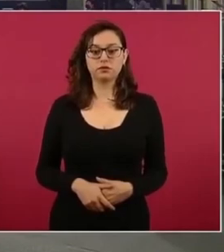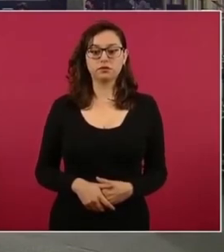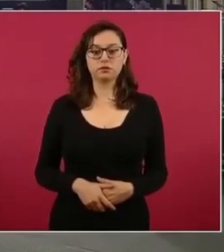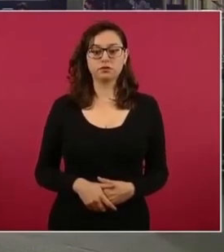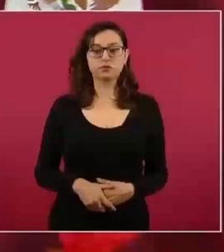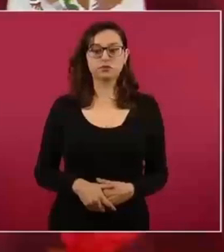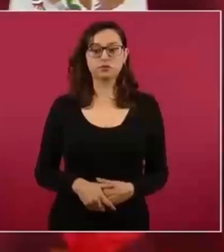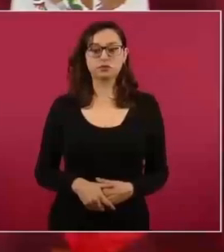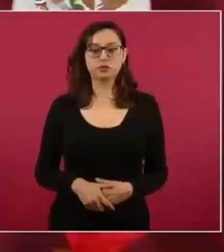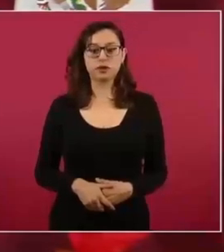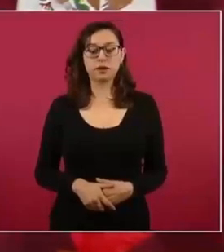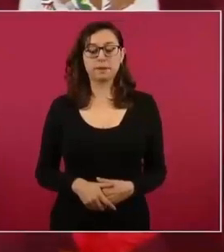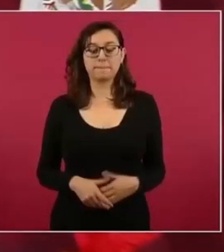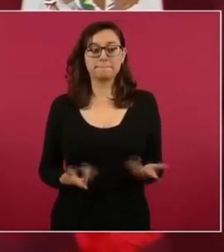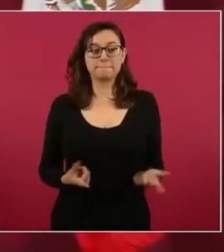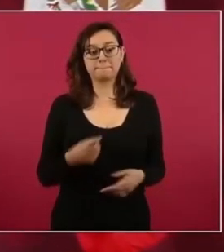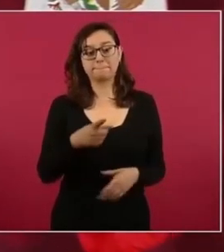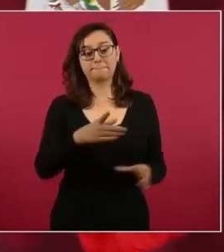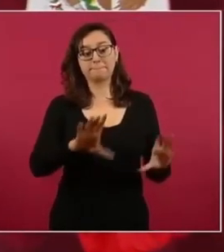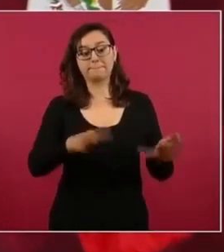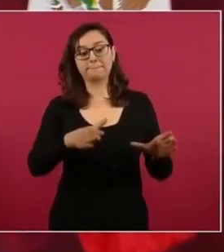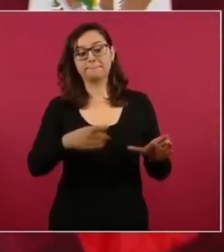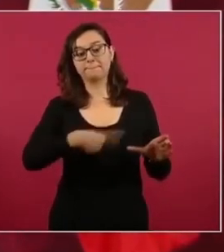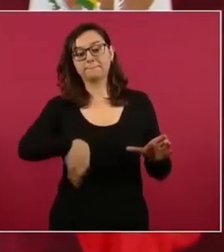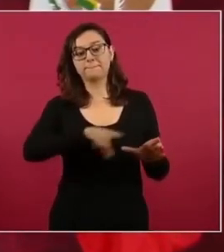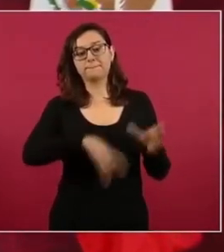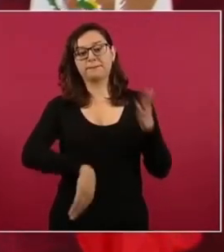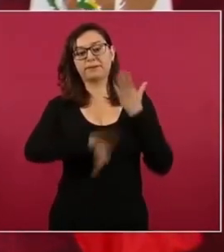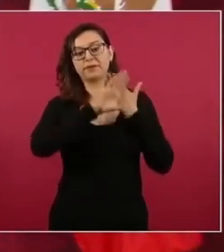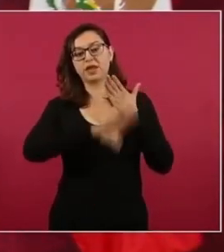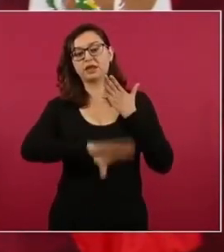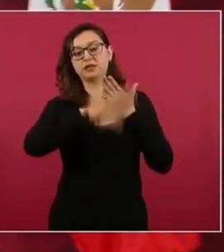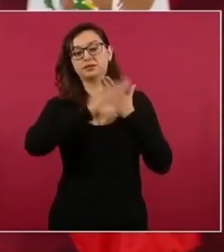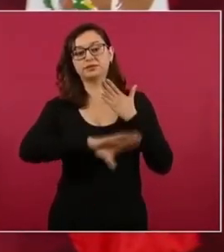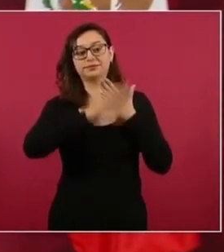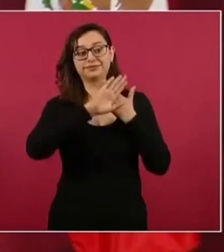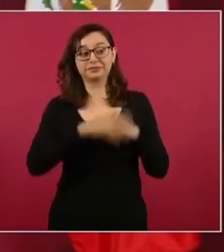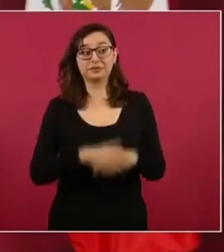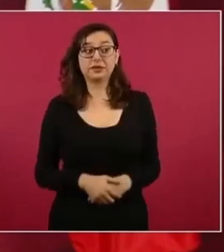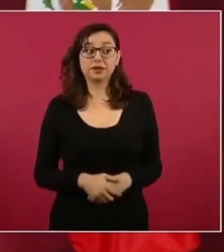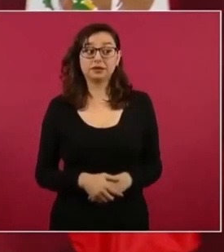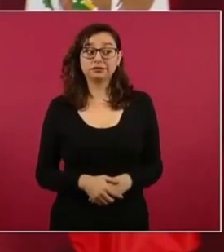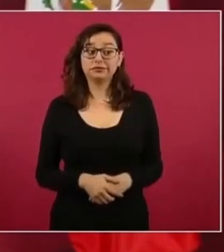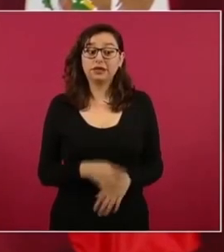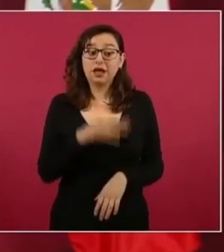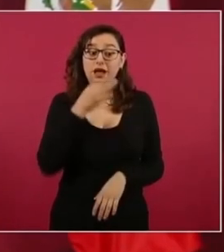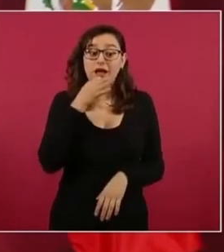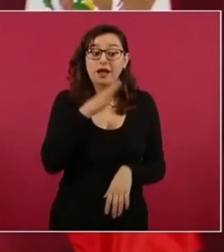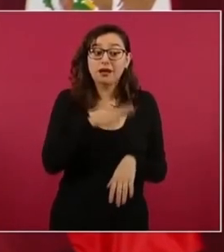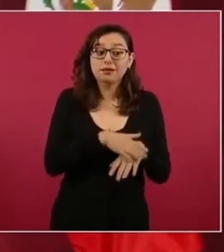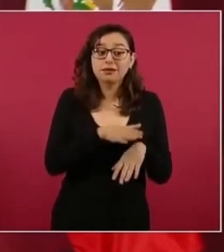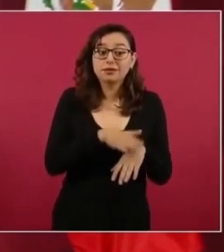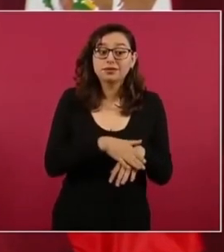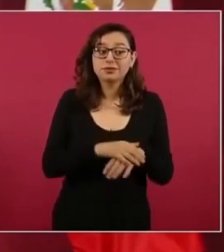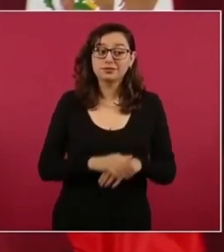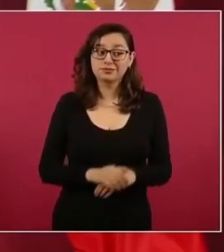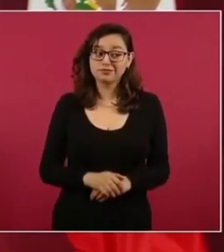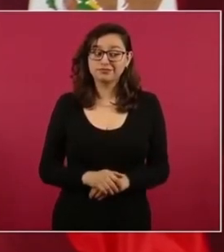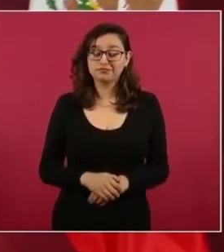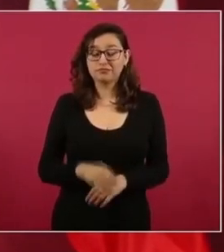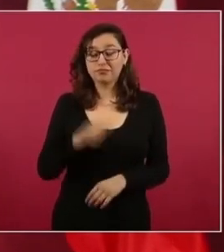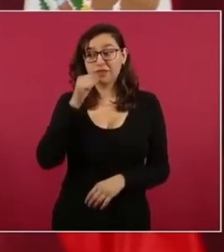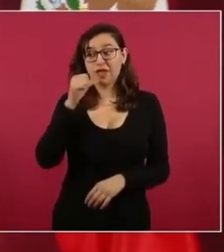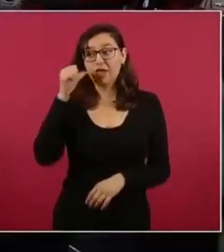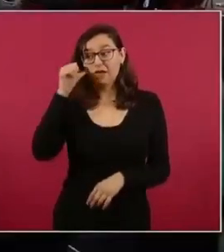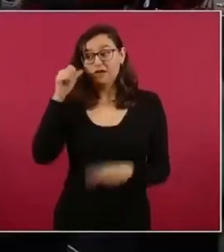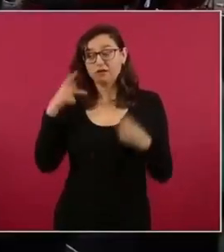nuestros adversarios ayer salió una encuesta la puedes poner porque